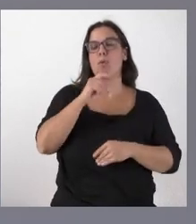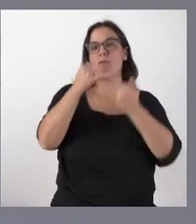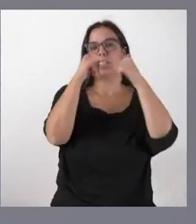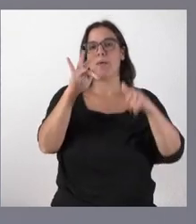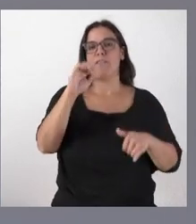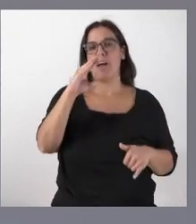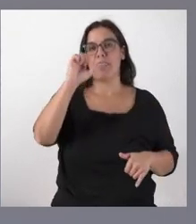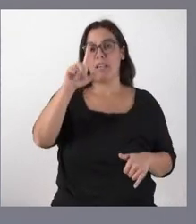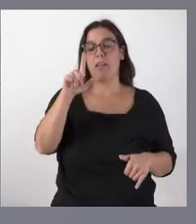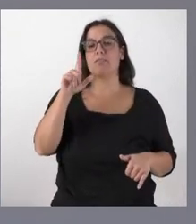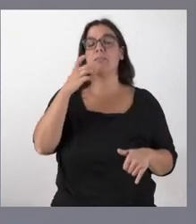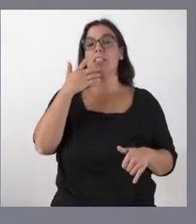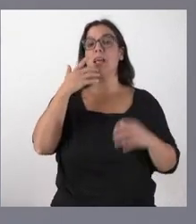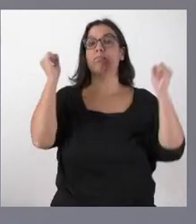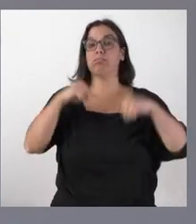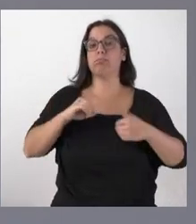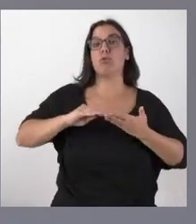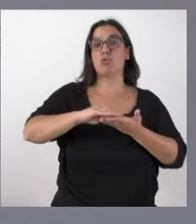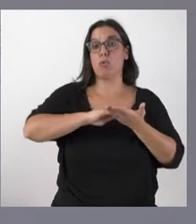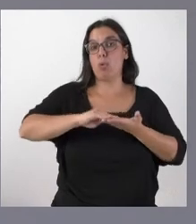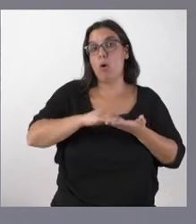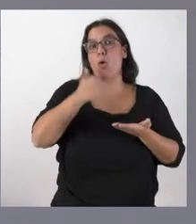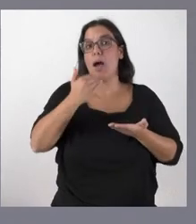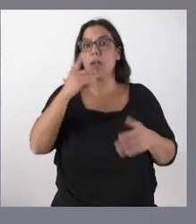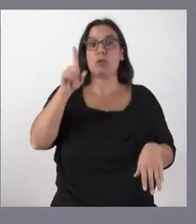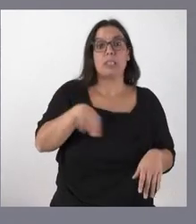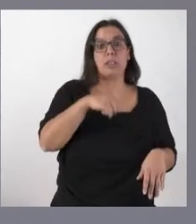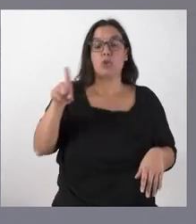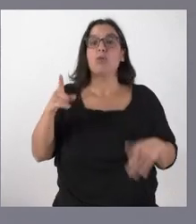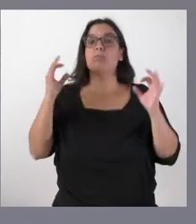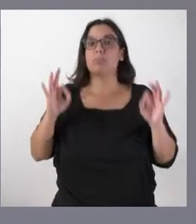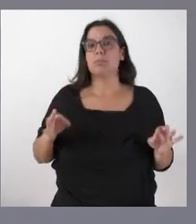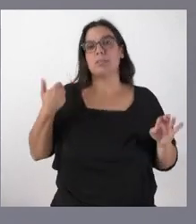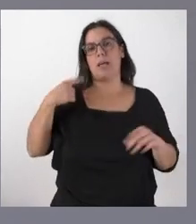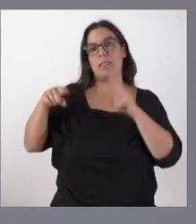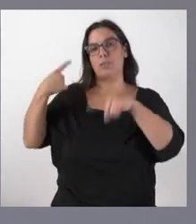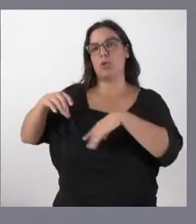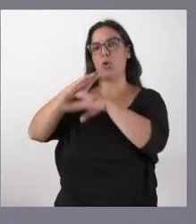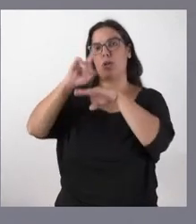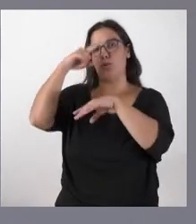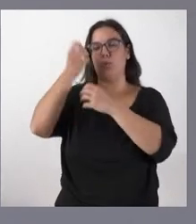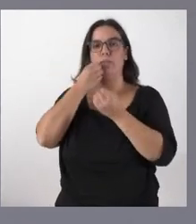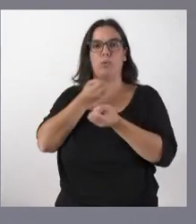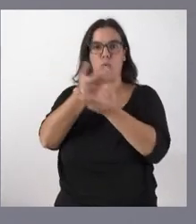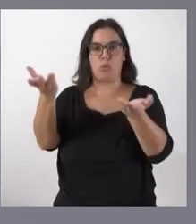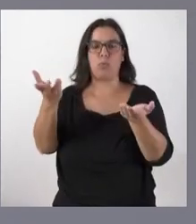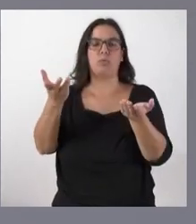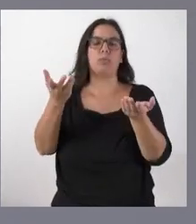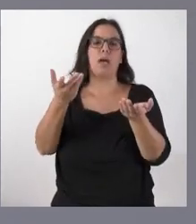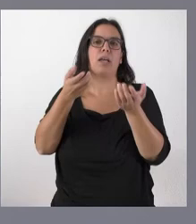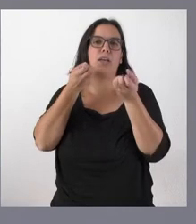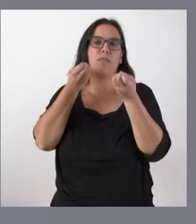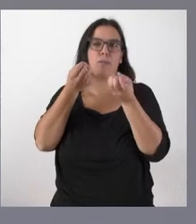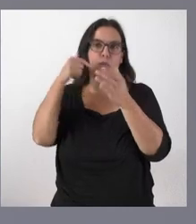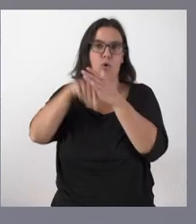cuando se llegue a una solución o a una identificación de una posición conjunta pues la Consejería de Cultura la podrá comunicárselo y podrá dar más información